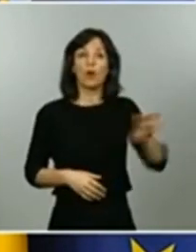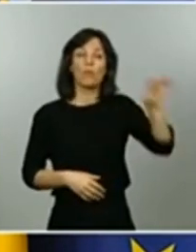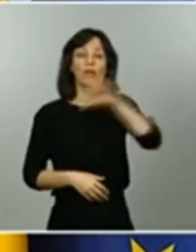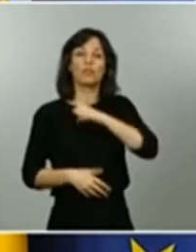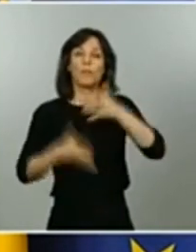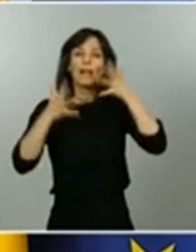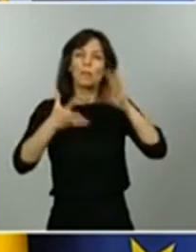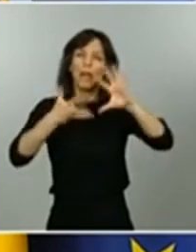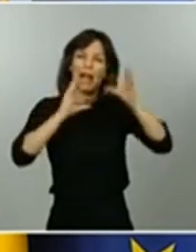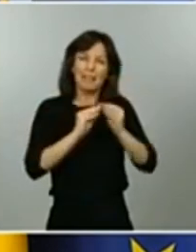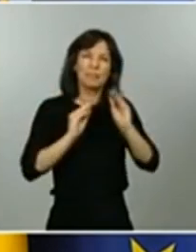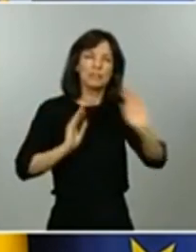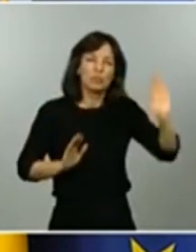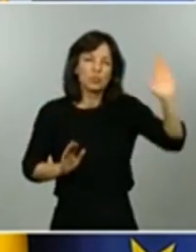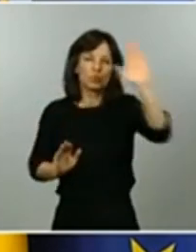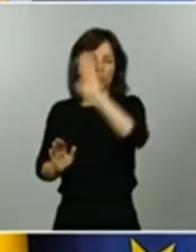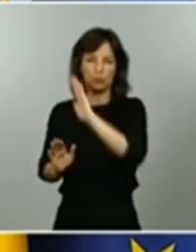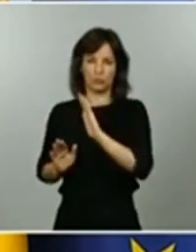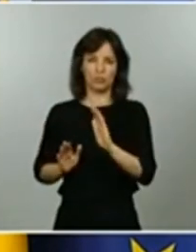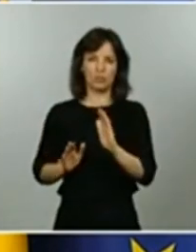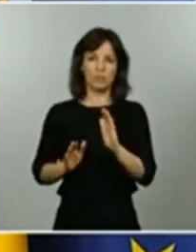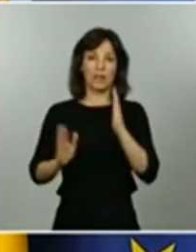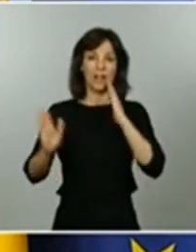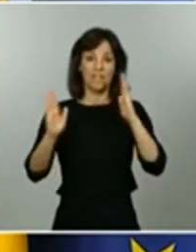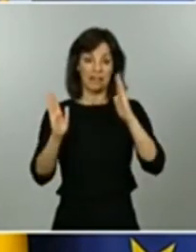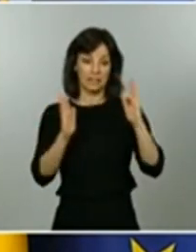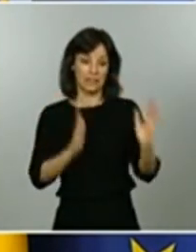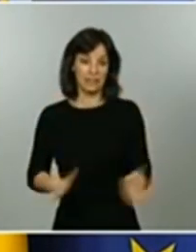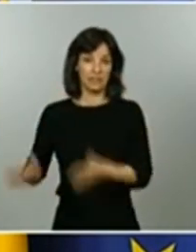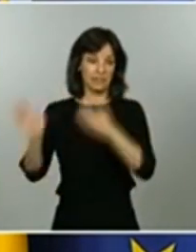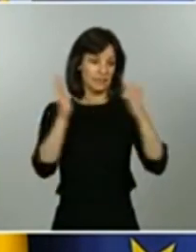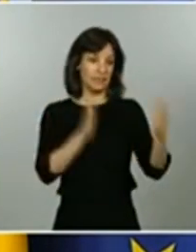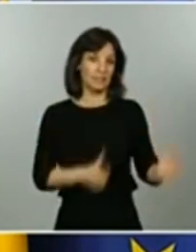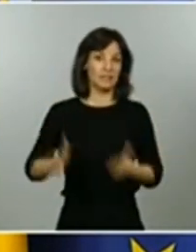ya no solo pasar de fase sino mejorar para la siguiente